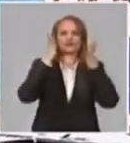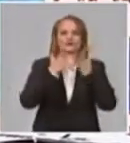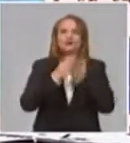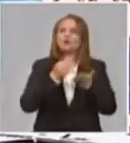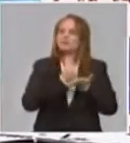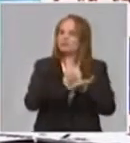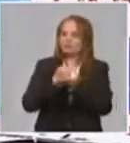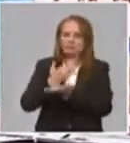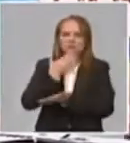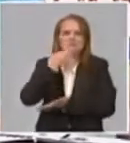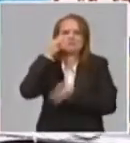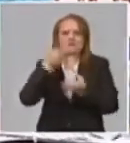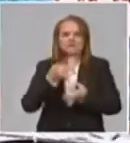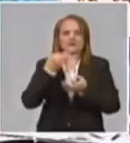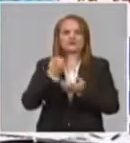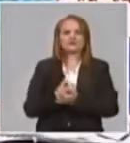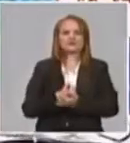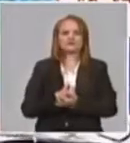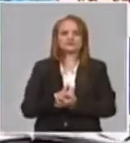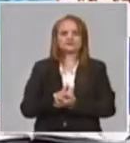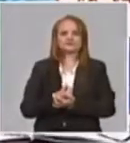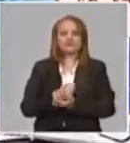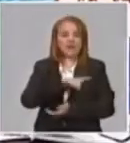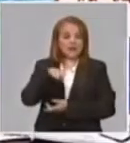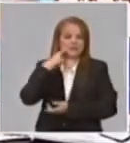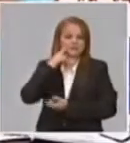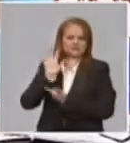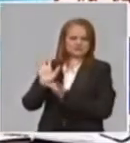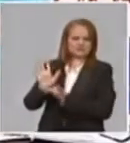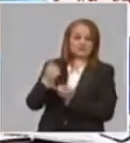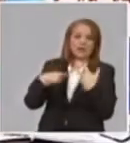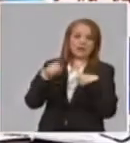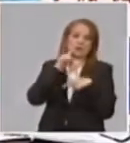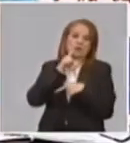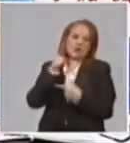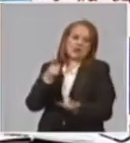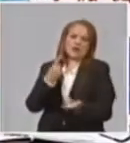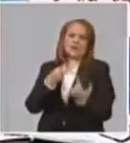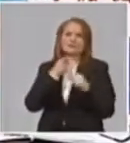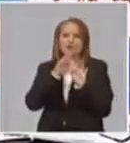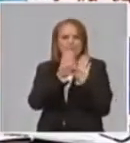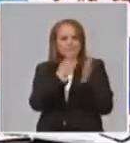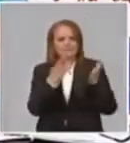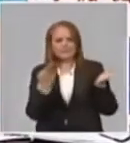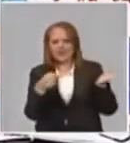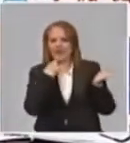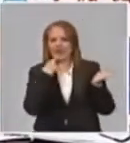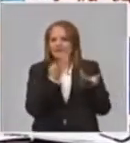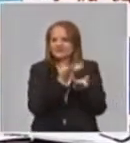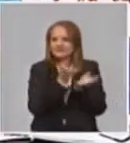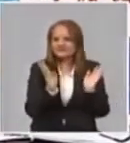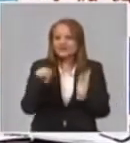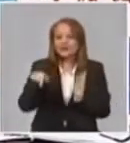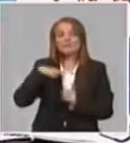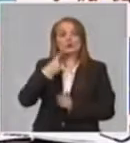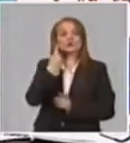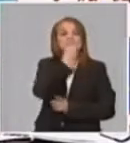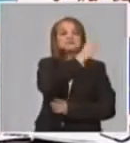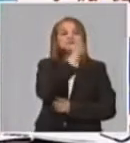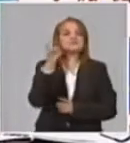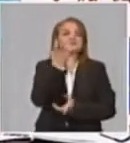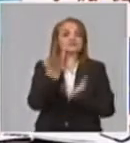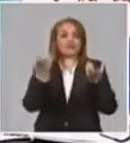servicios. Bueno, pues también traje aquí solo una muestra, plegables, que se utilizan. Cienfuegos, por ejemplo, está banderada